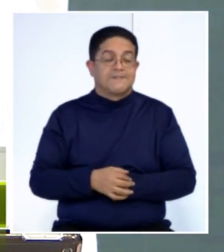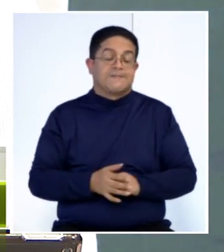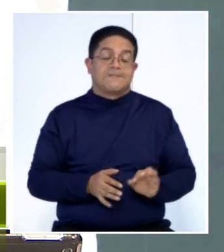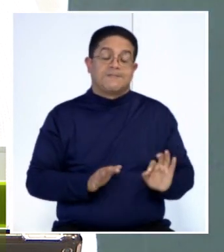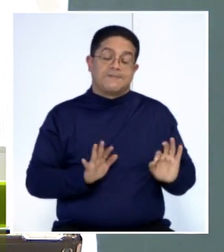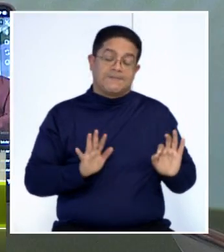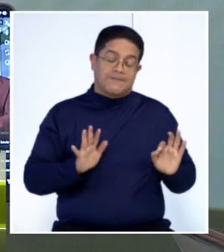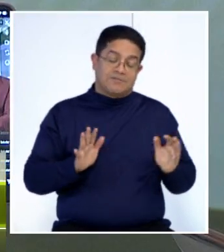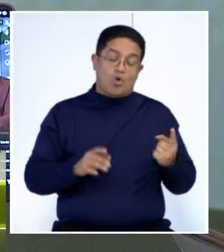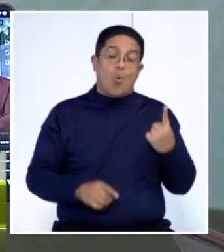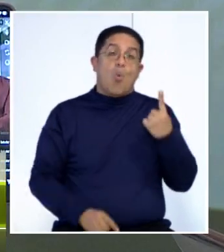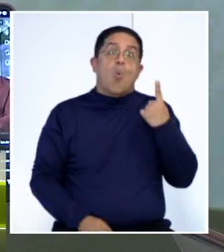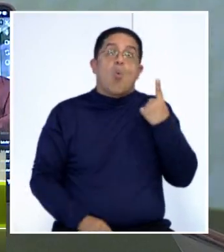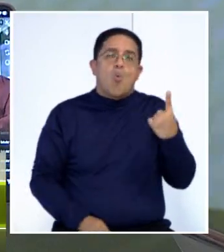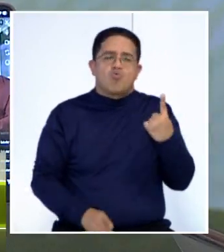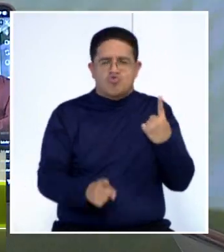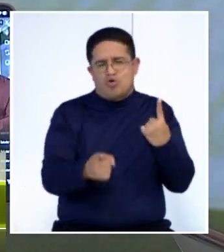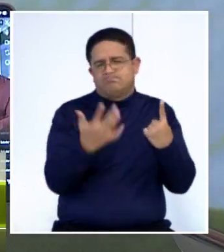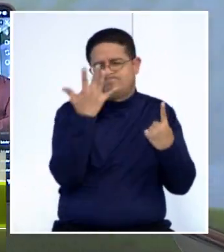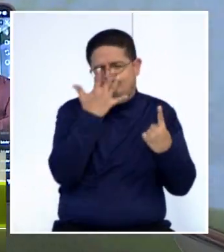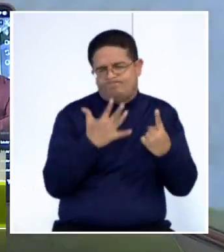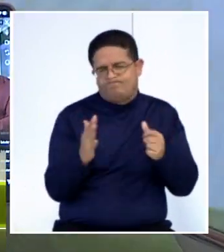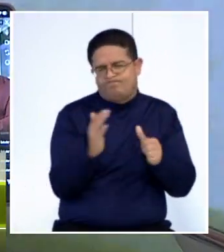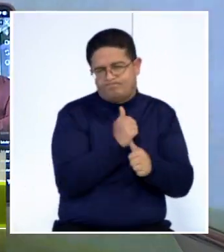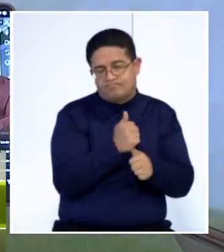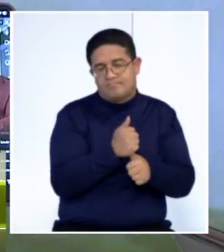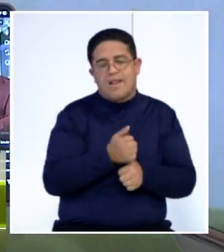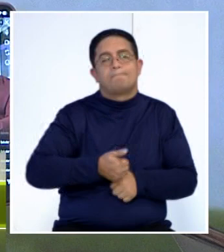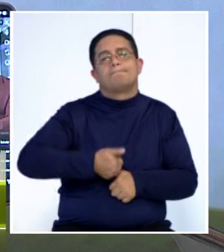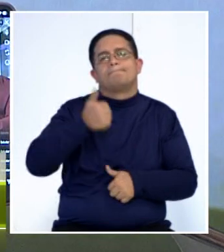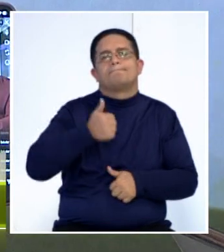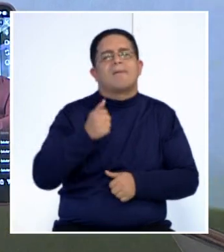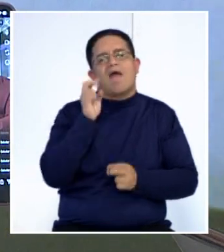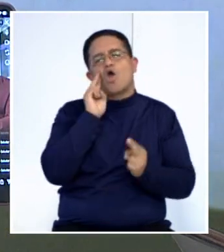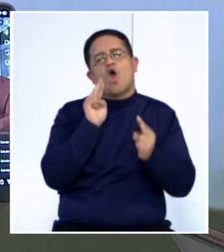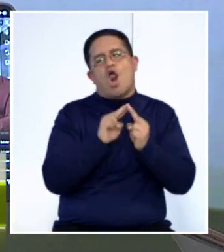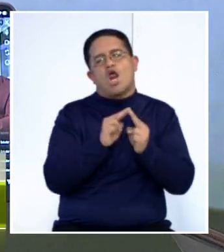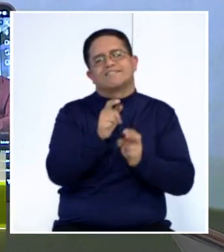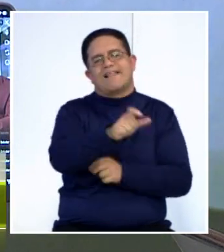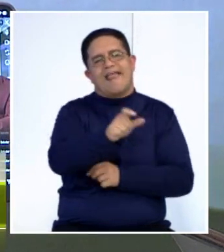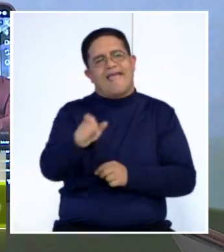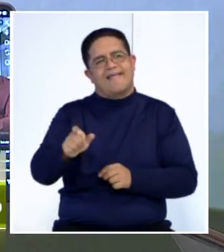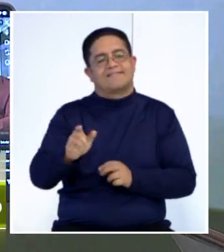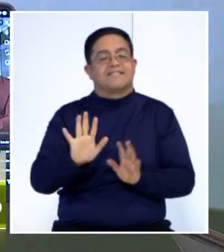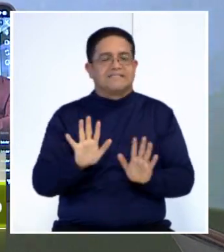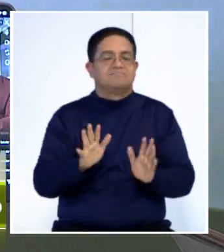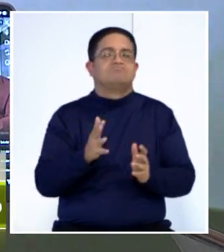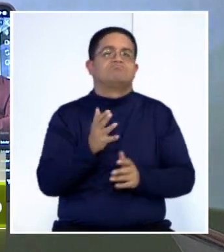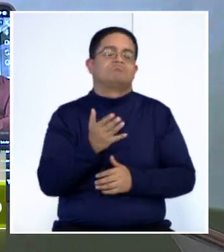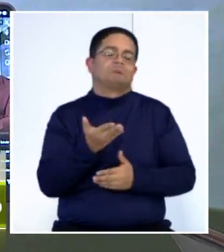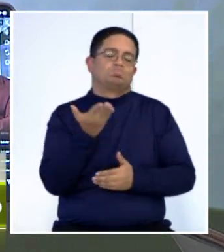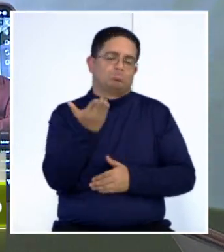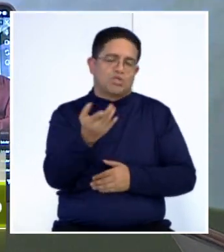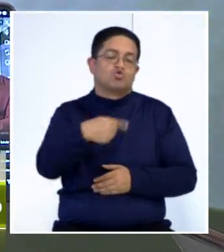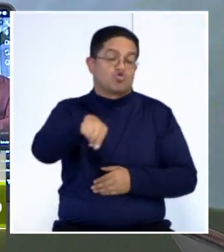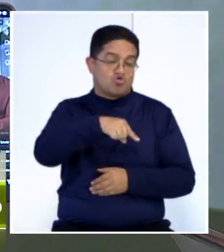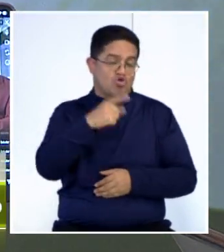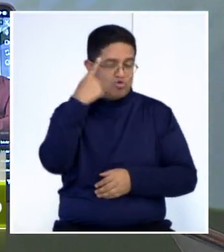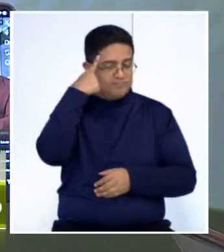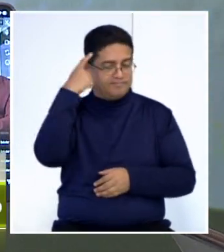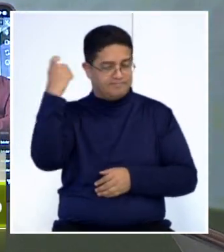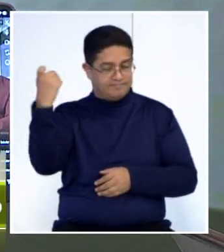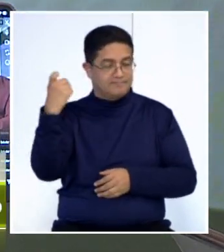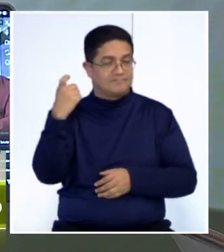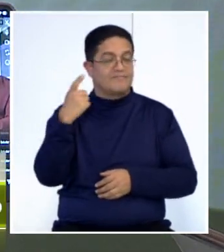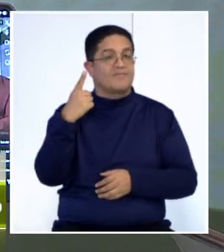Es uno de los factores característicos. Claro, más conocido. Sí, porque incluso hay, por eso es que nosotros los psiquiatras, hay